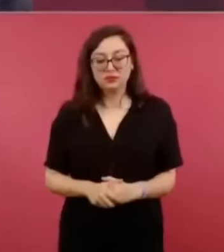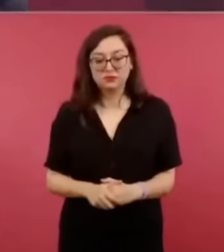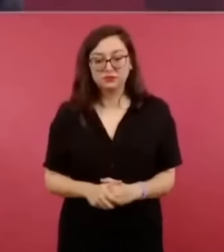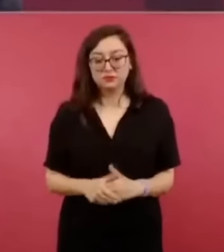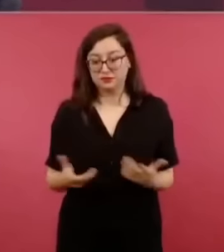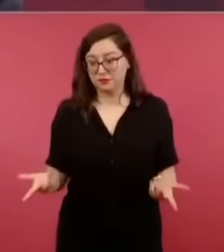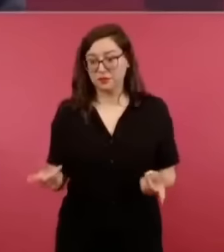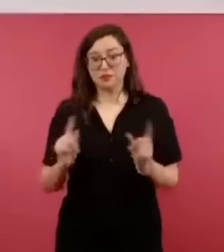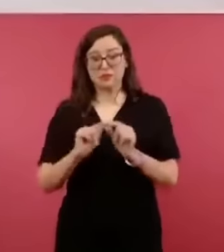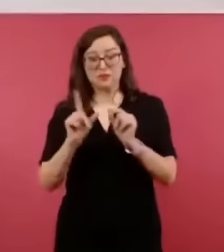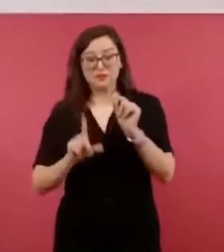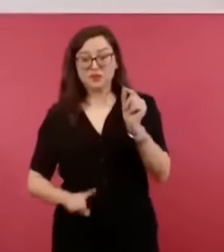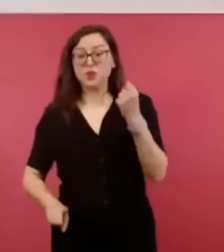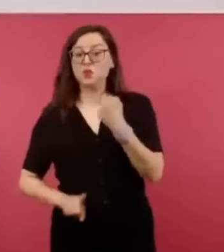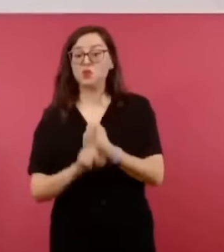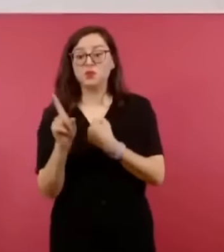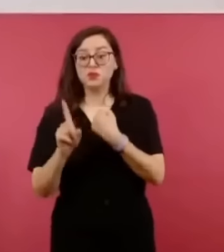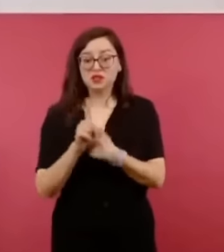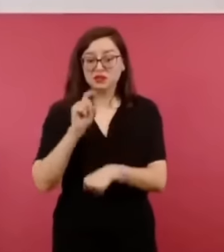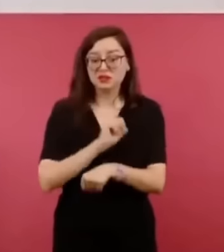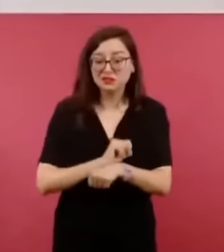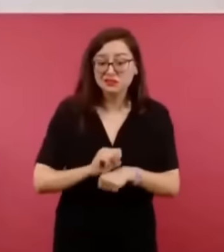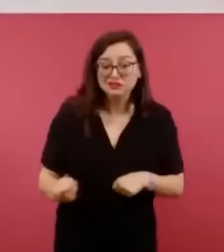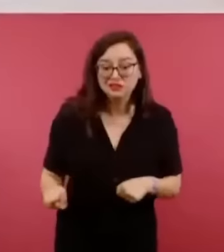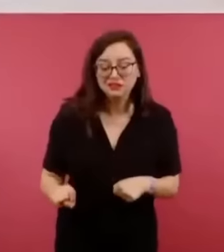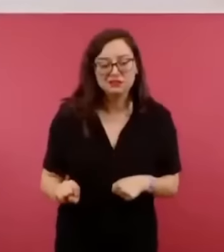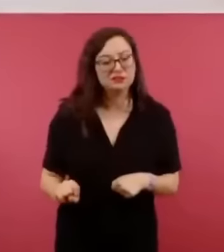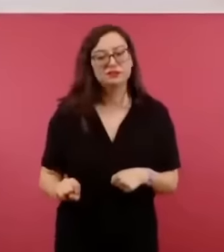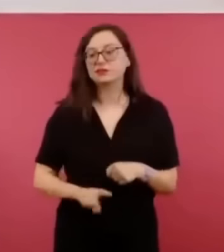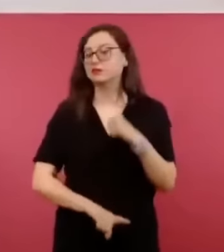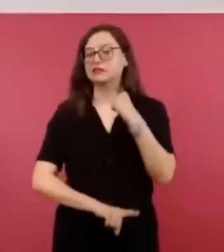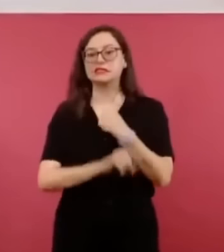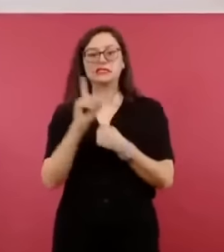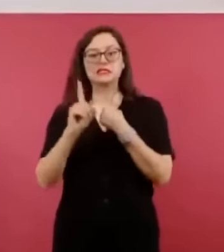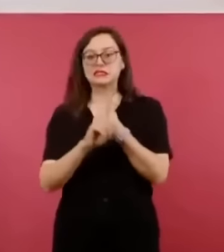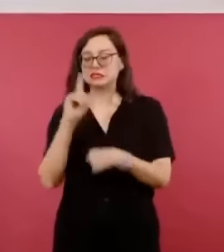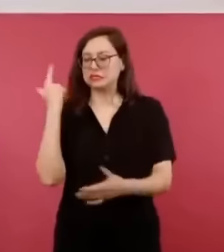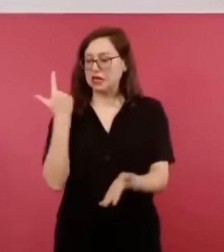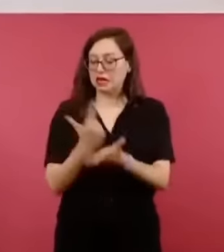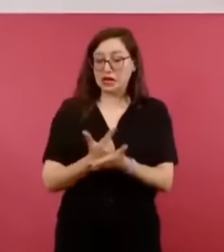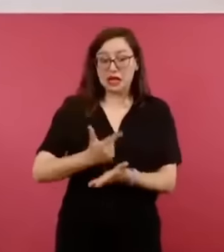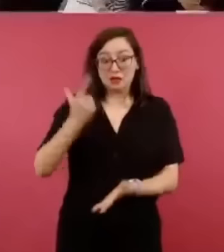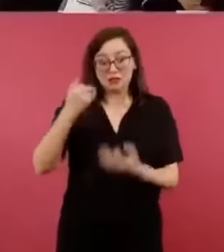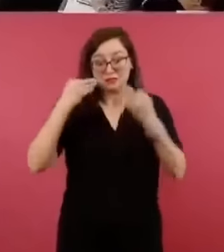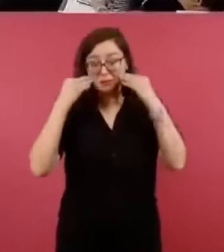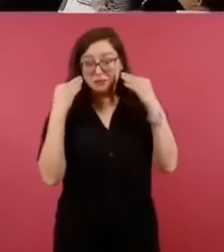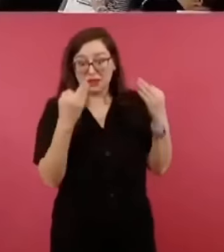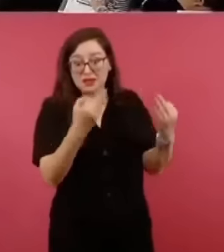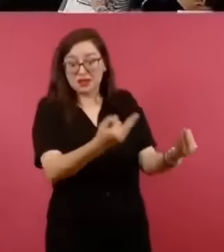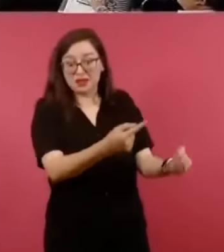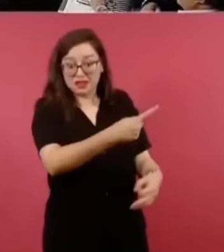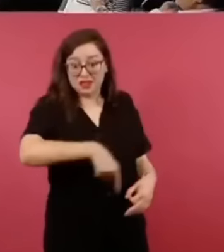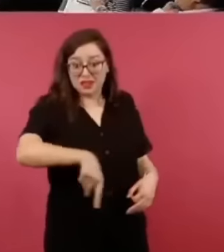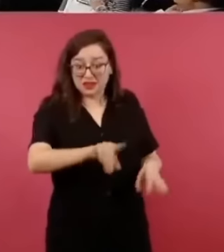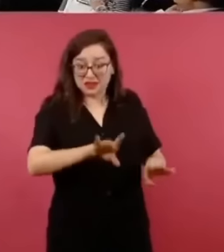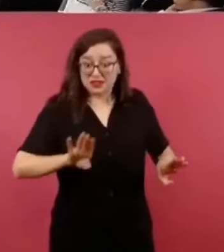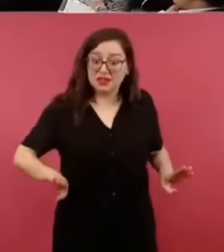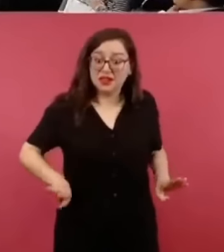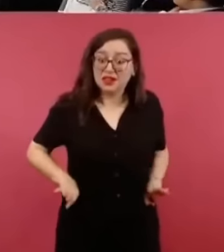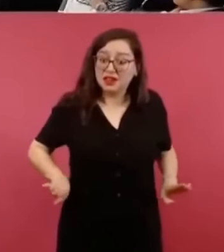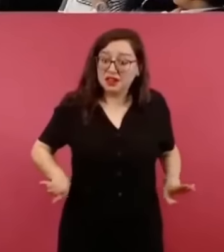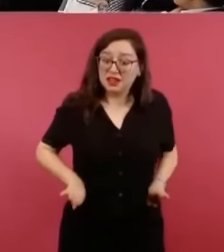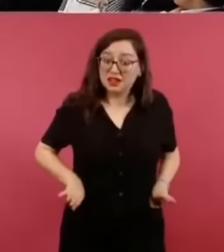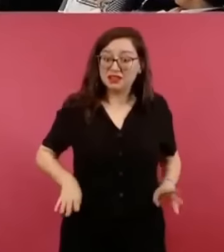no una decadencia. Aquí lo estamos constatando. No era nada más